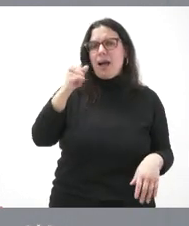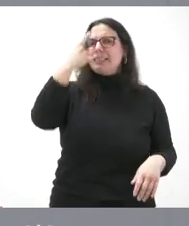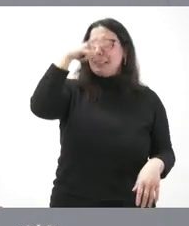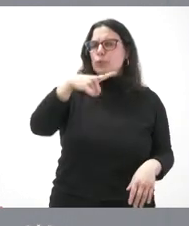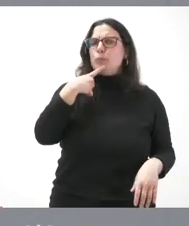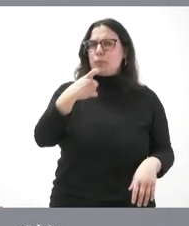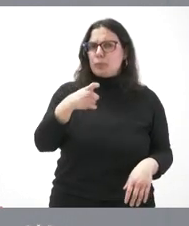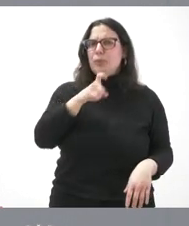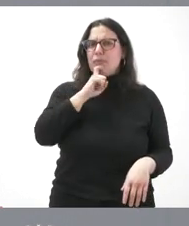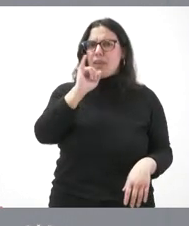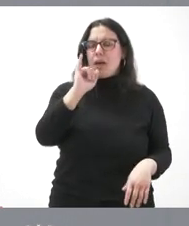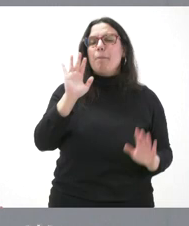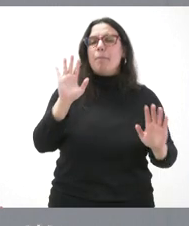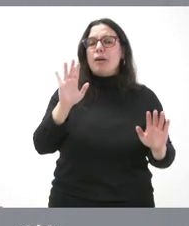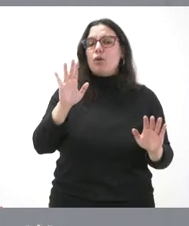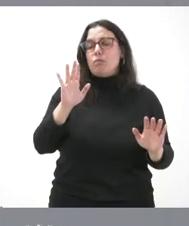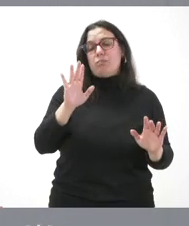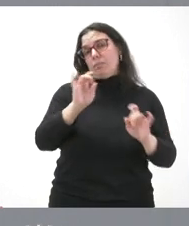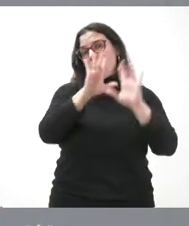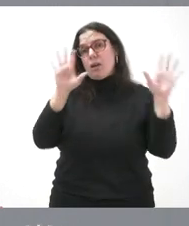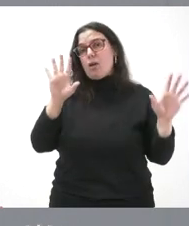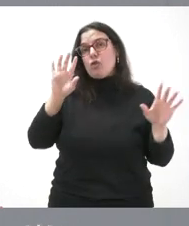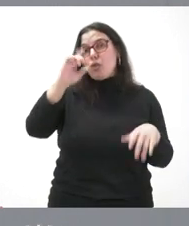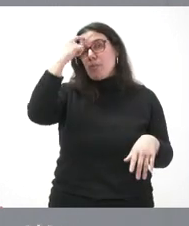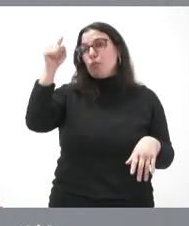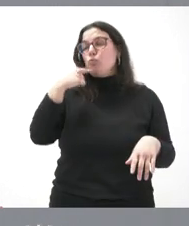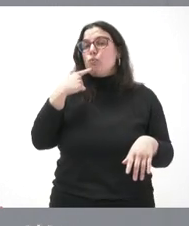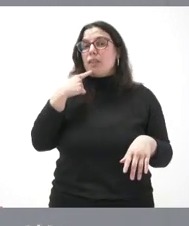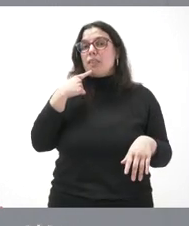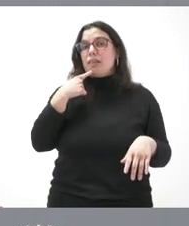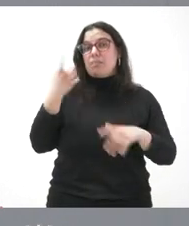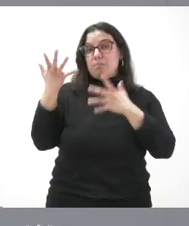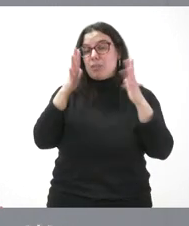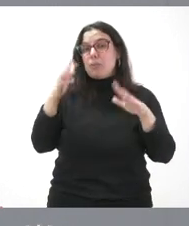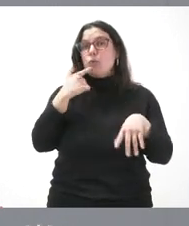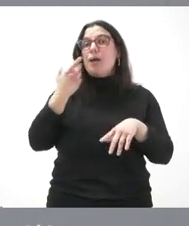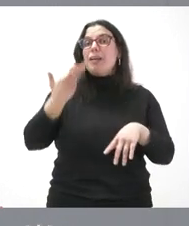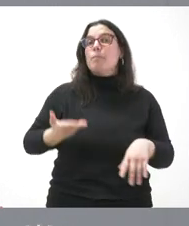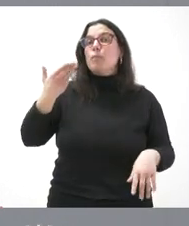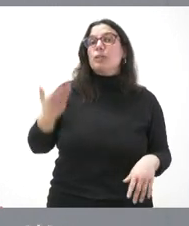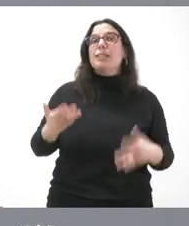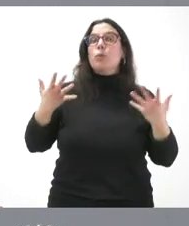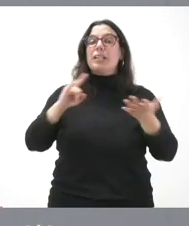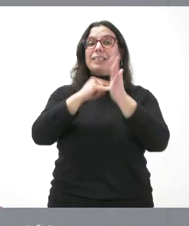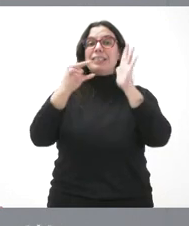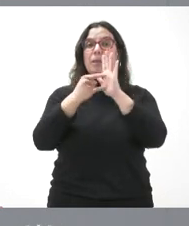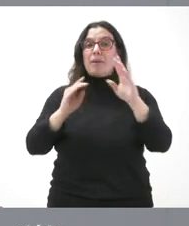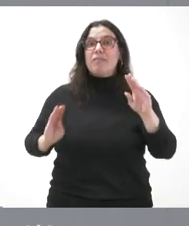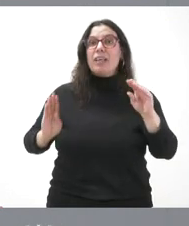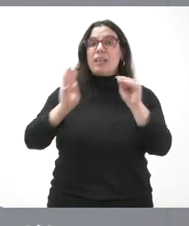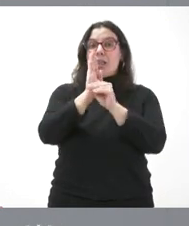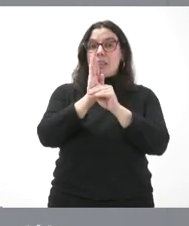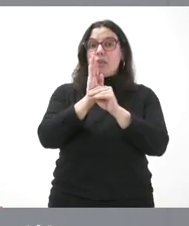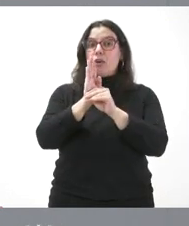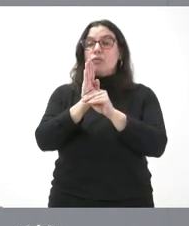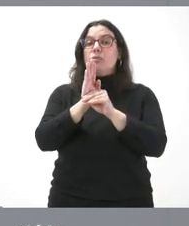Y esto me lleva claramente a esta idea que usted ha dejado caer la importancia de que el sistema de financiación incorpore